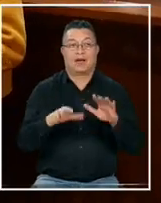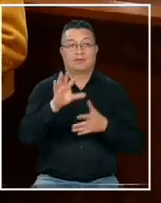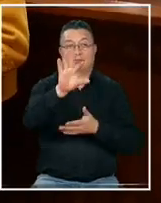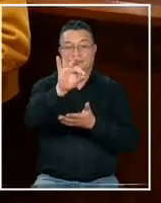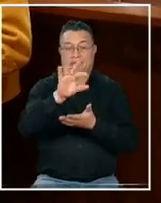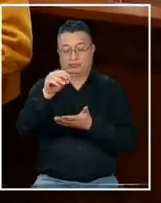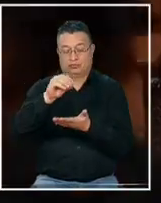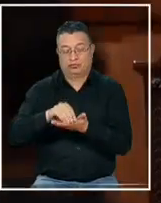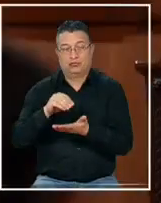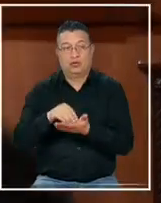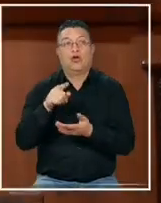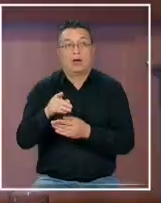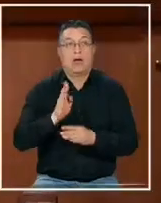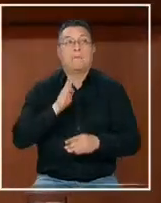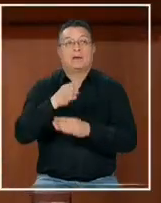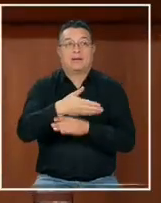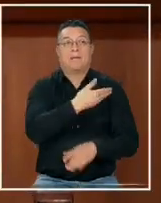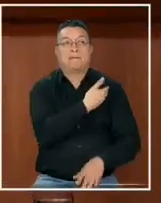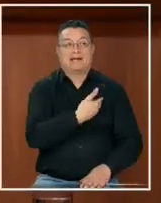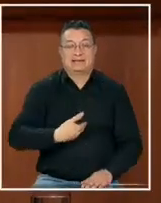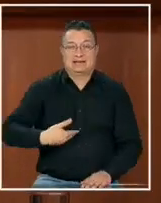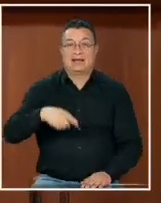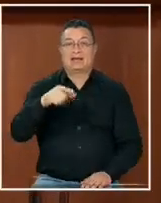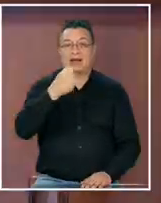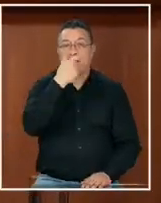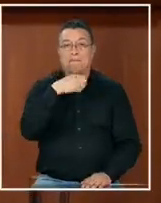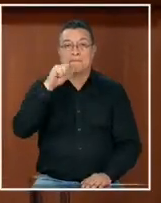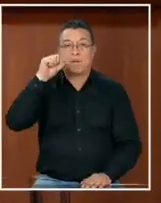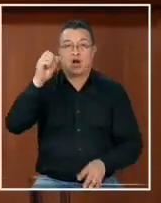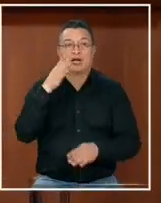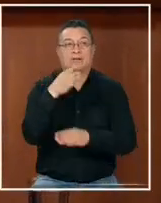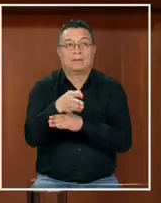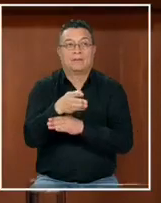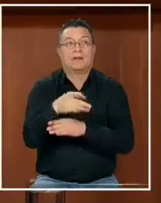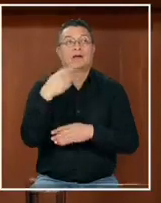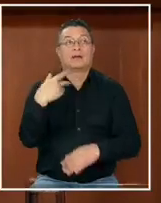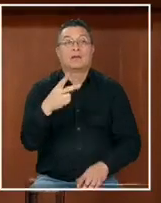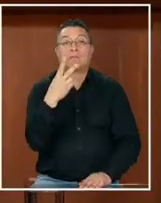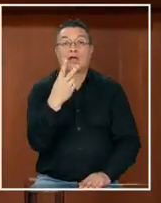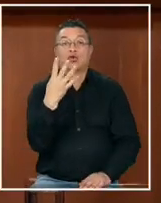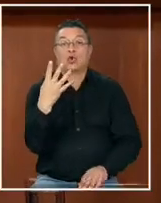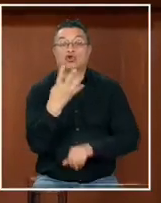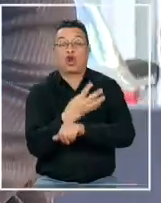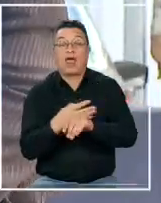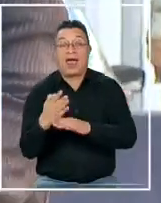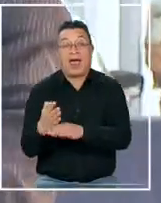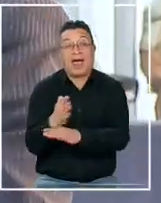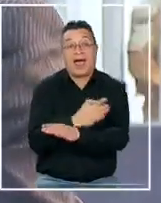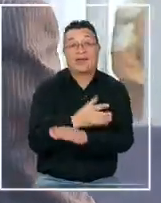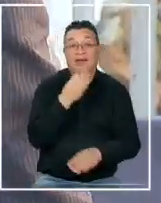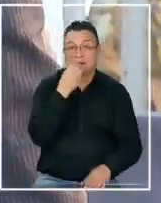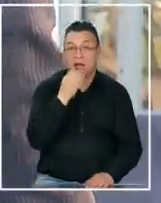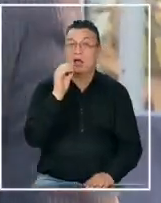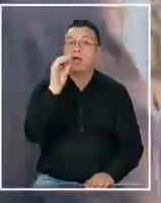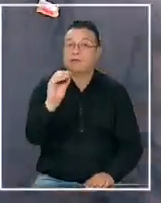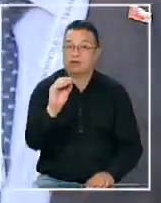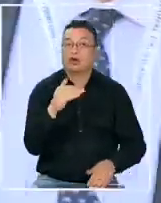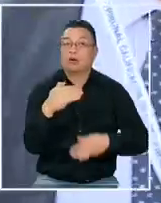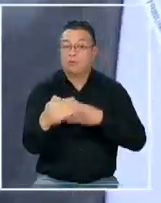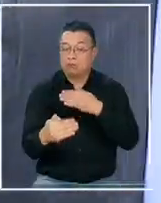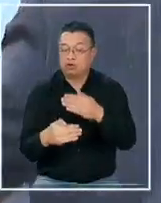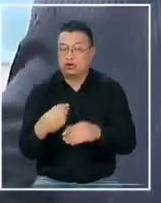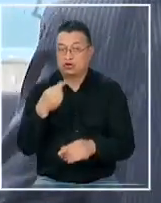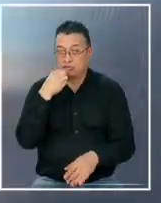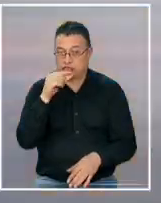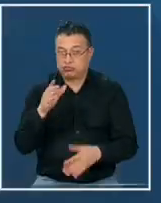instancia que contó con la presencia del presidente de la República, mandatario que, 24 horas antes, hizo una advertencia sobre el proceso que